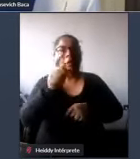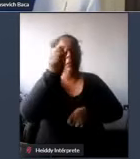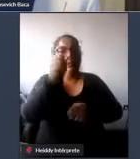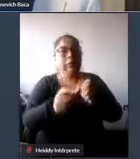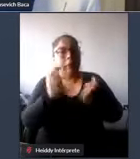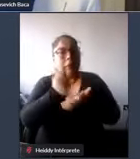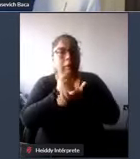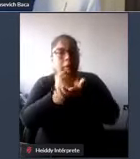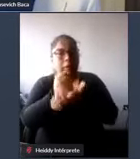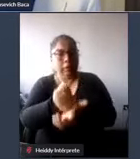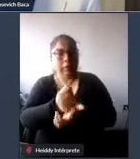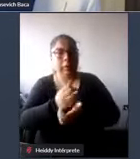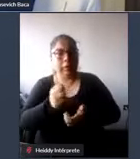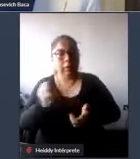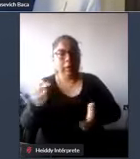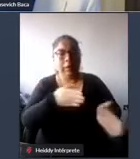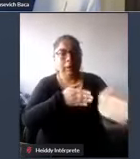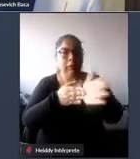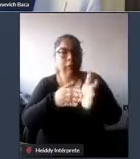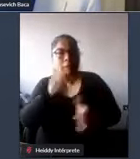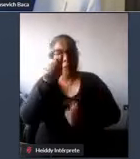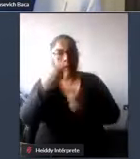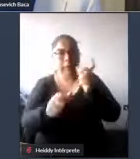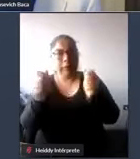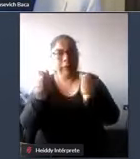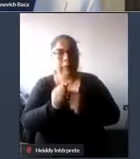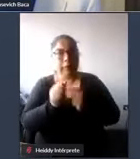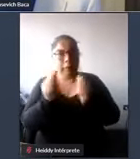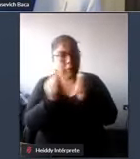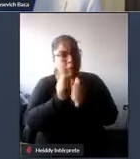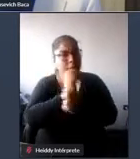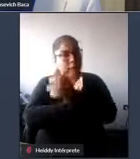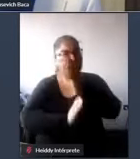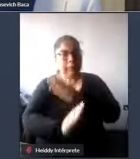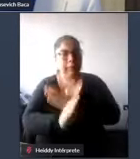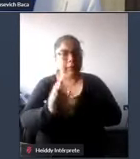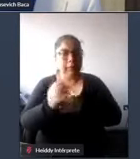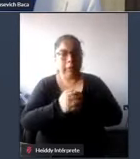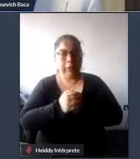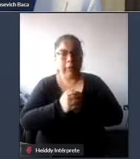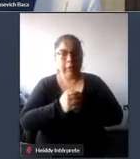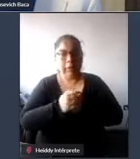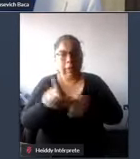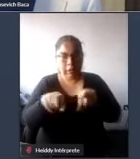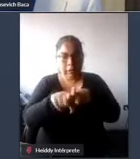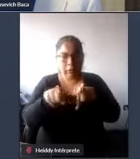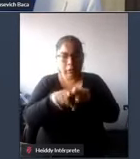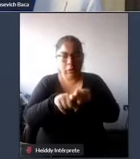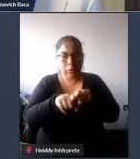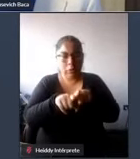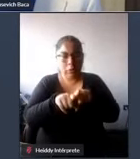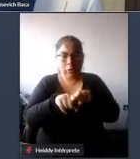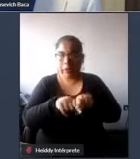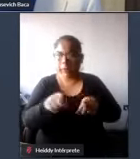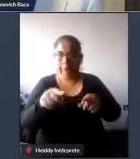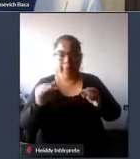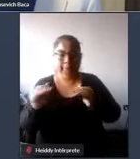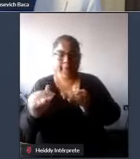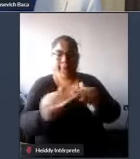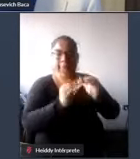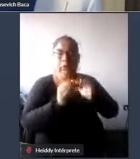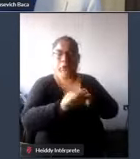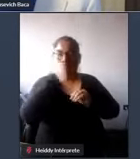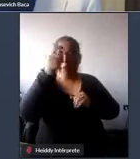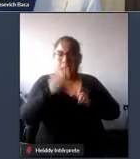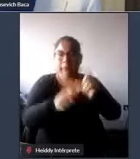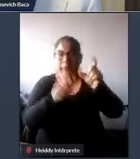asegurar el acceso de las personas con discapacidad en igualdad de condiciones con las demás al